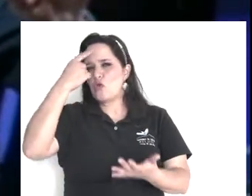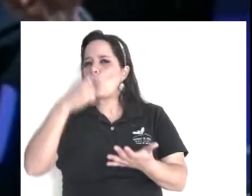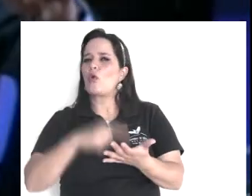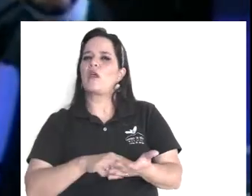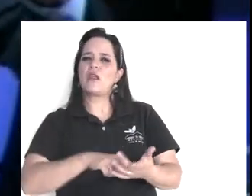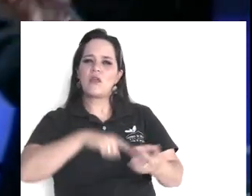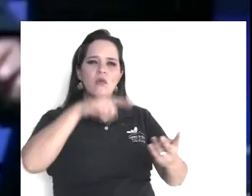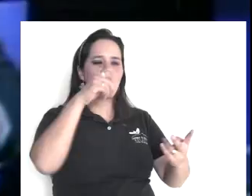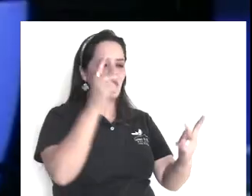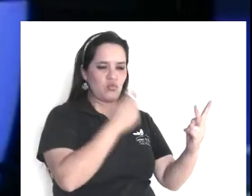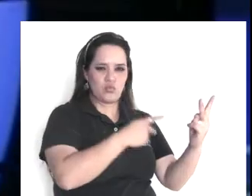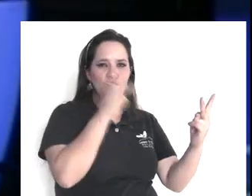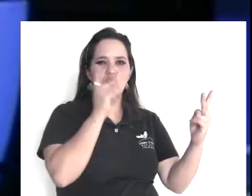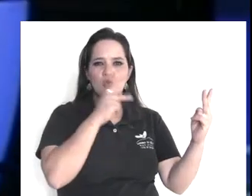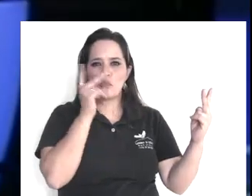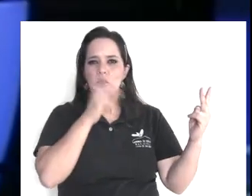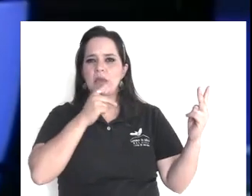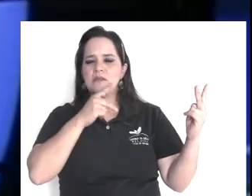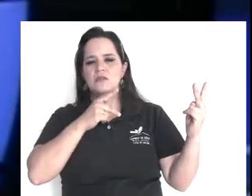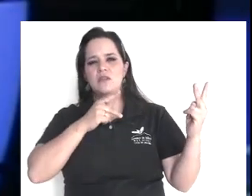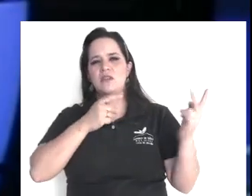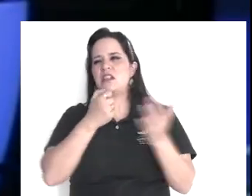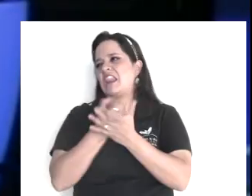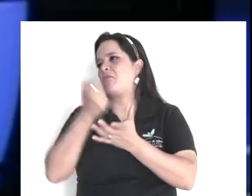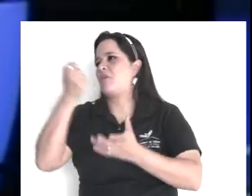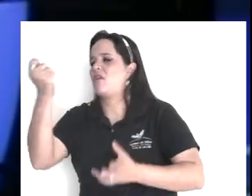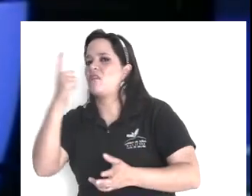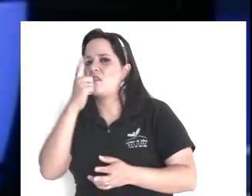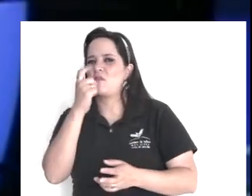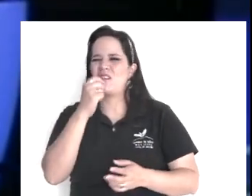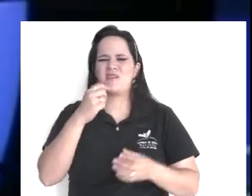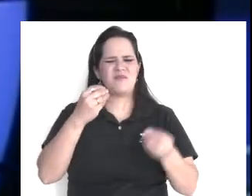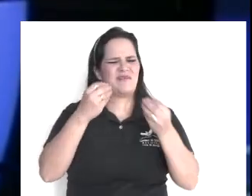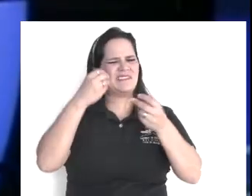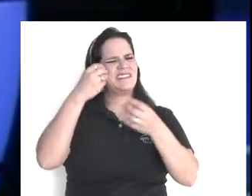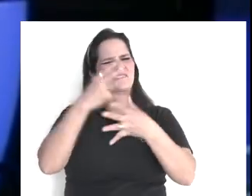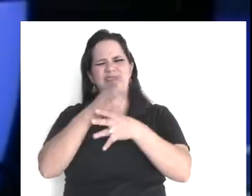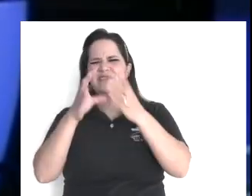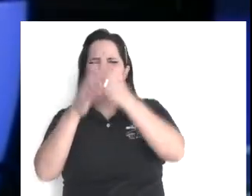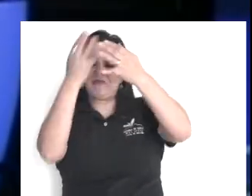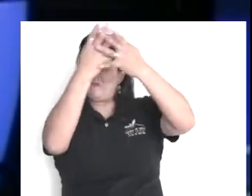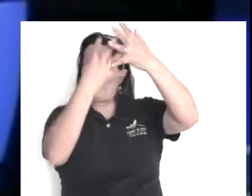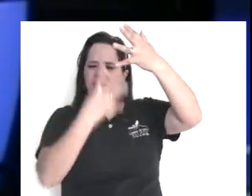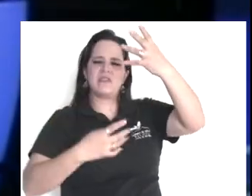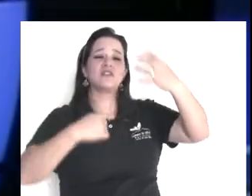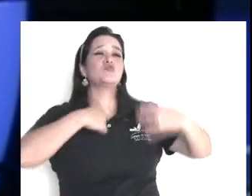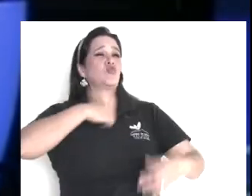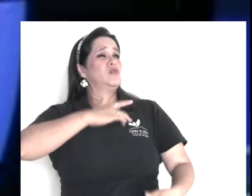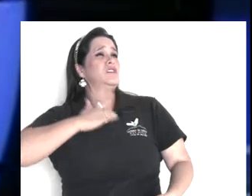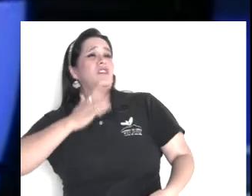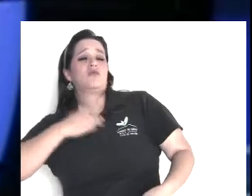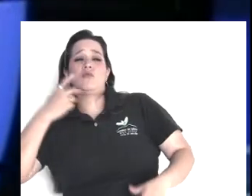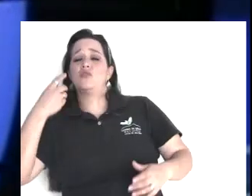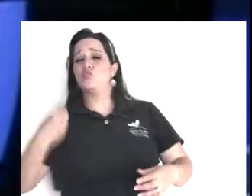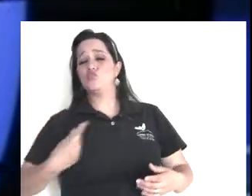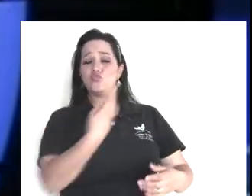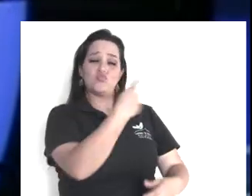tonterías, y la juez, dijo más cosas, pero no podía probarlo, todo decía, siento,